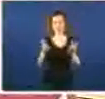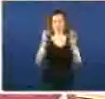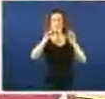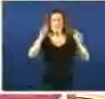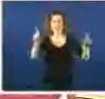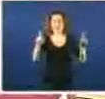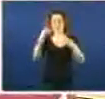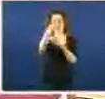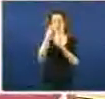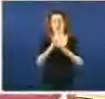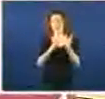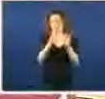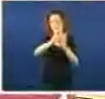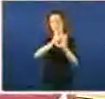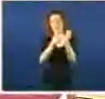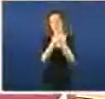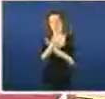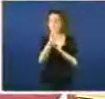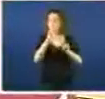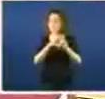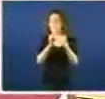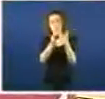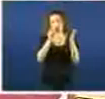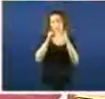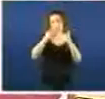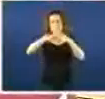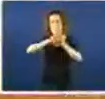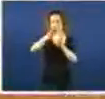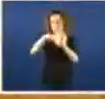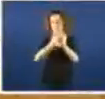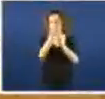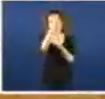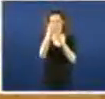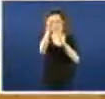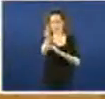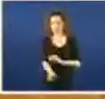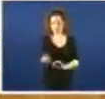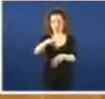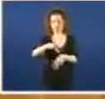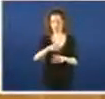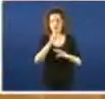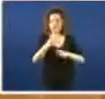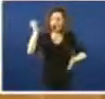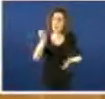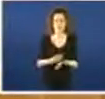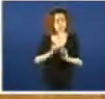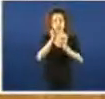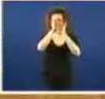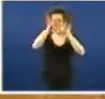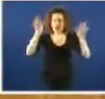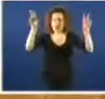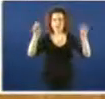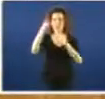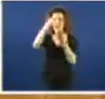cronicidade. Unha visión integrada da atención ao paciente con unha aposta decidida pola atención